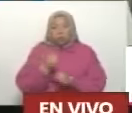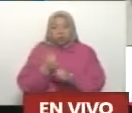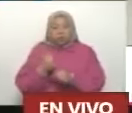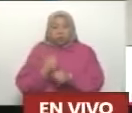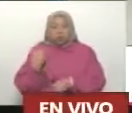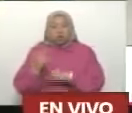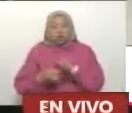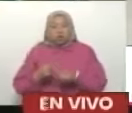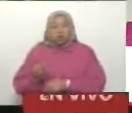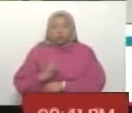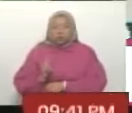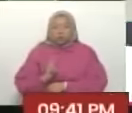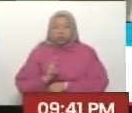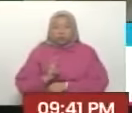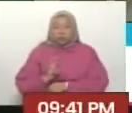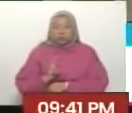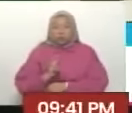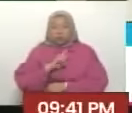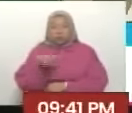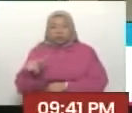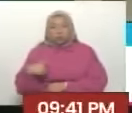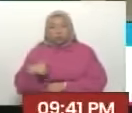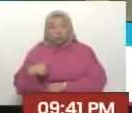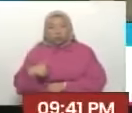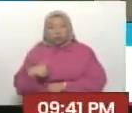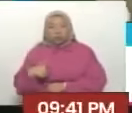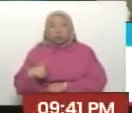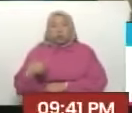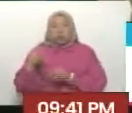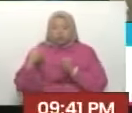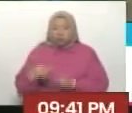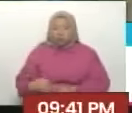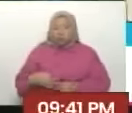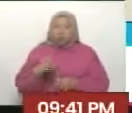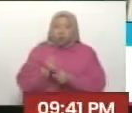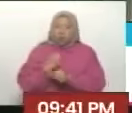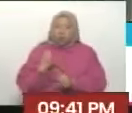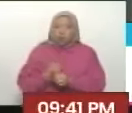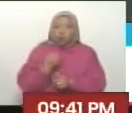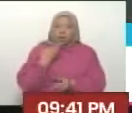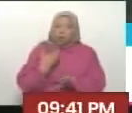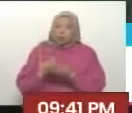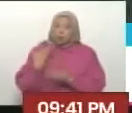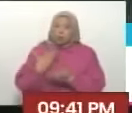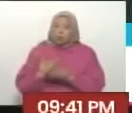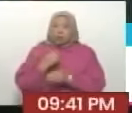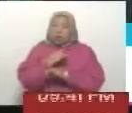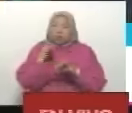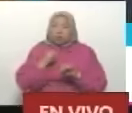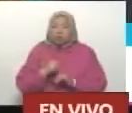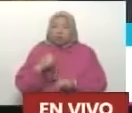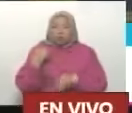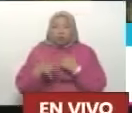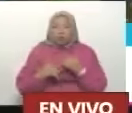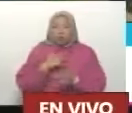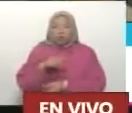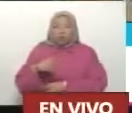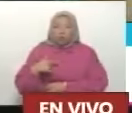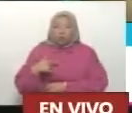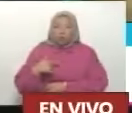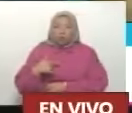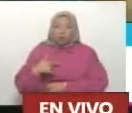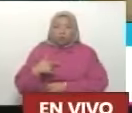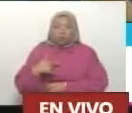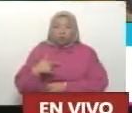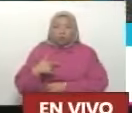hacerse realidad. Nosotros estamos verdaderamente complacidos desde este urbanismo. Felipe Acosta es un urbanismo de